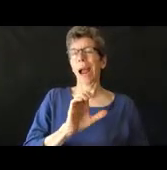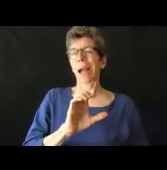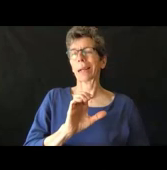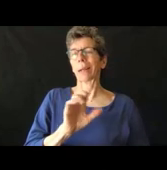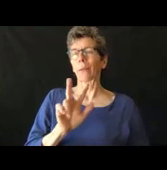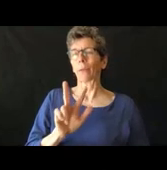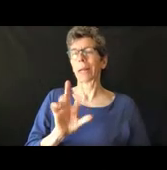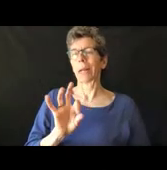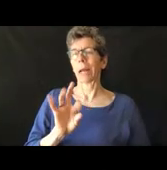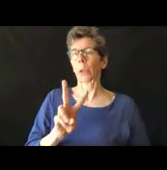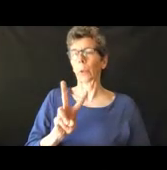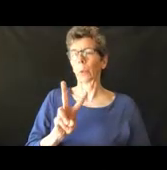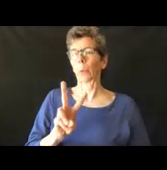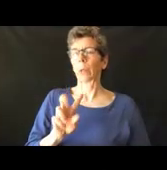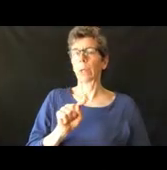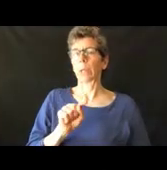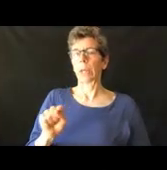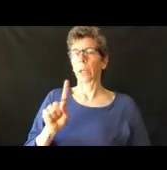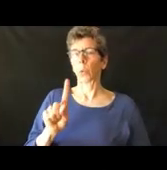392-172A.